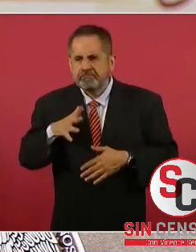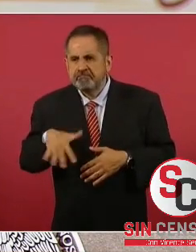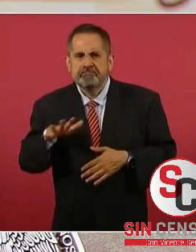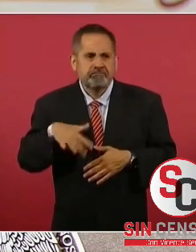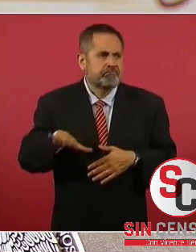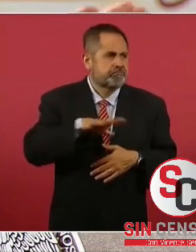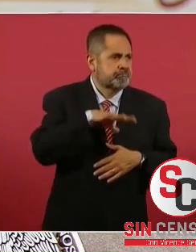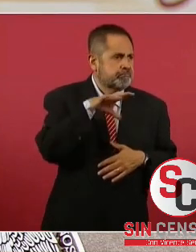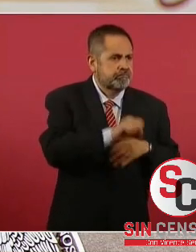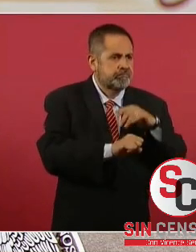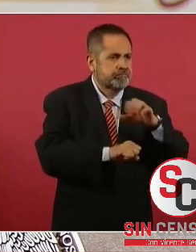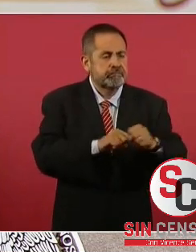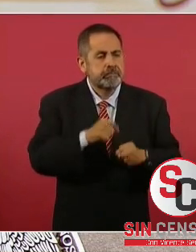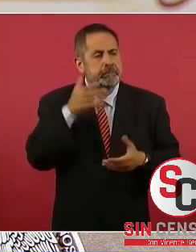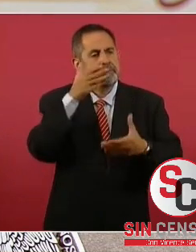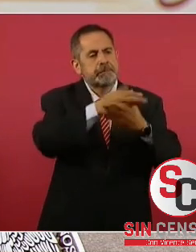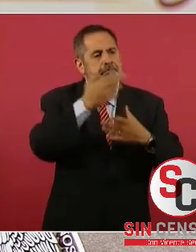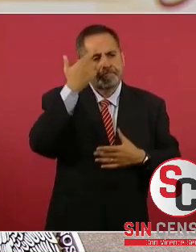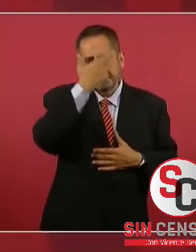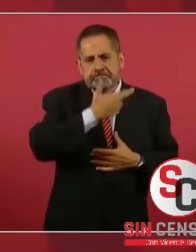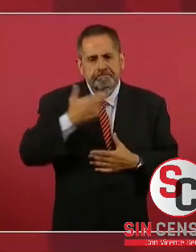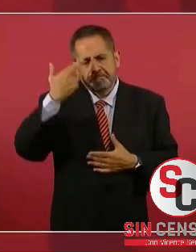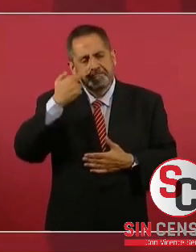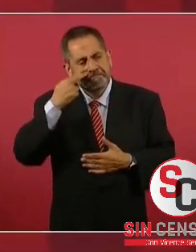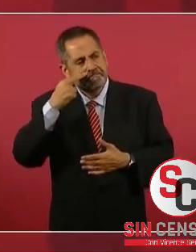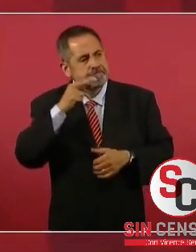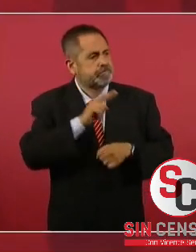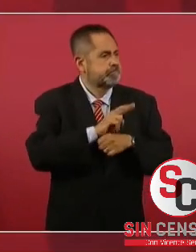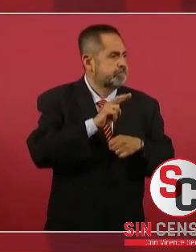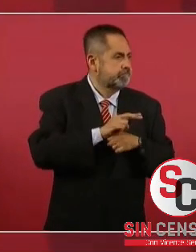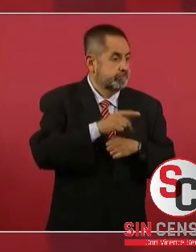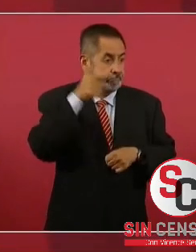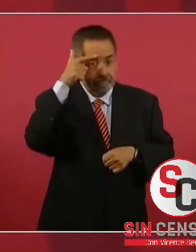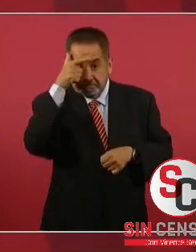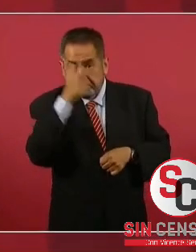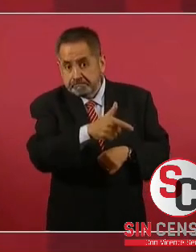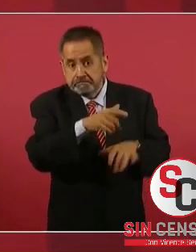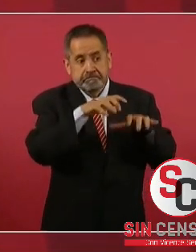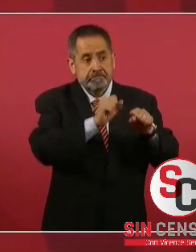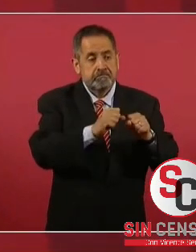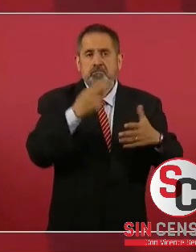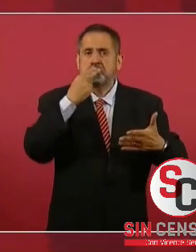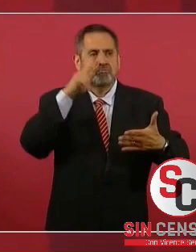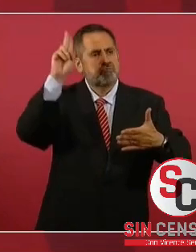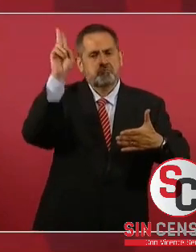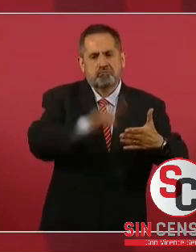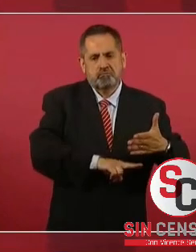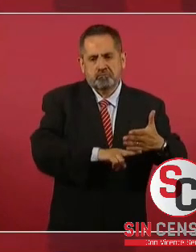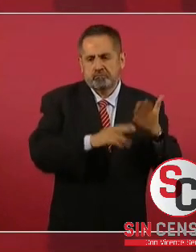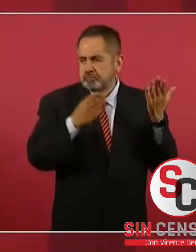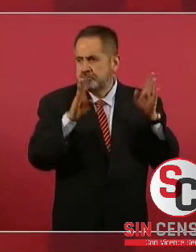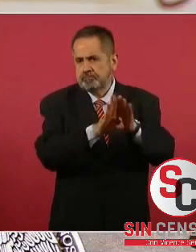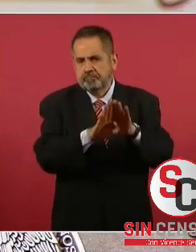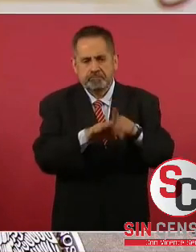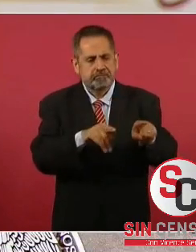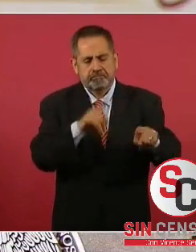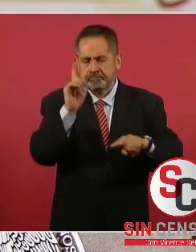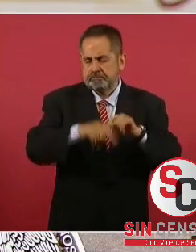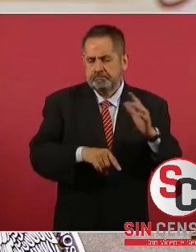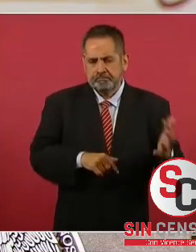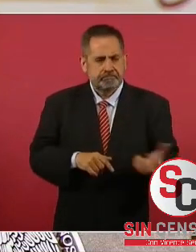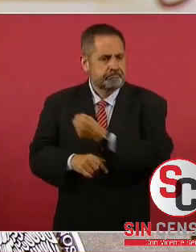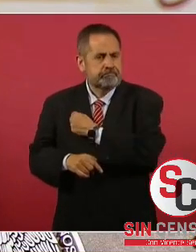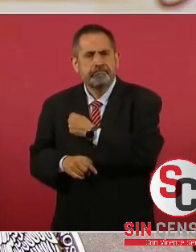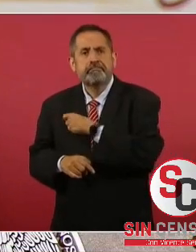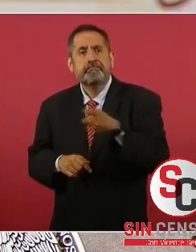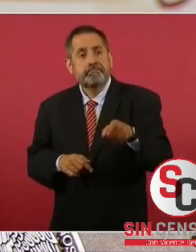para ir a inspeccionar, verificar y cuando corresponde clausurar y desde luego decomisar el producto,